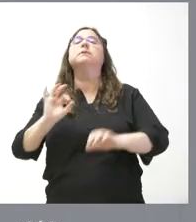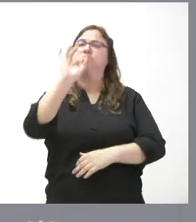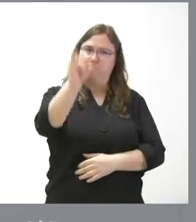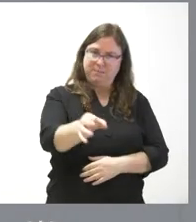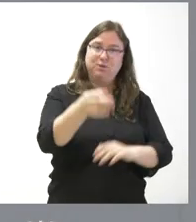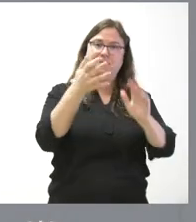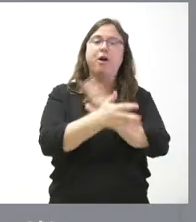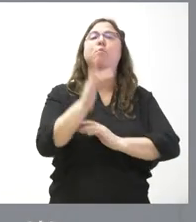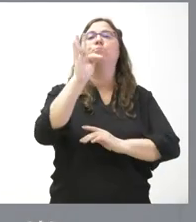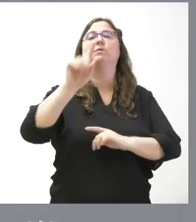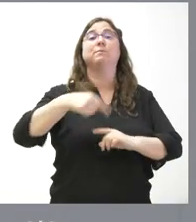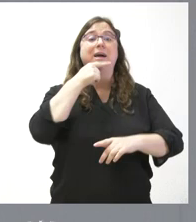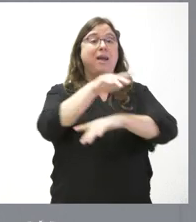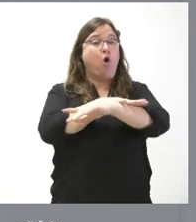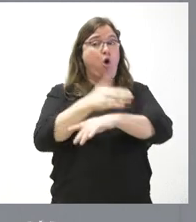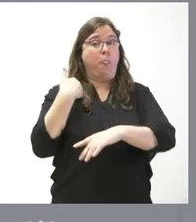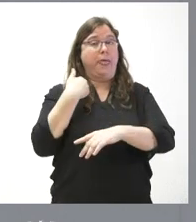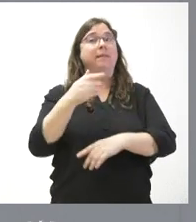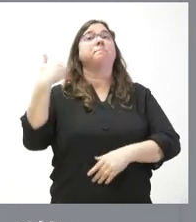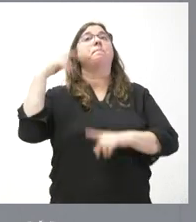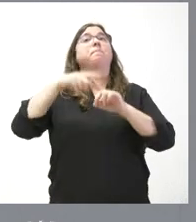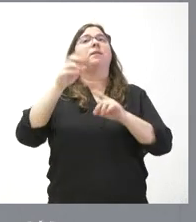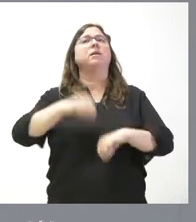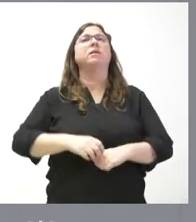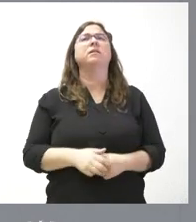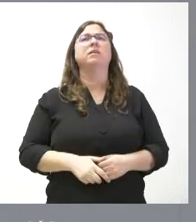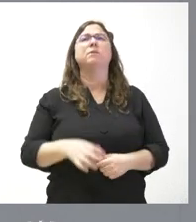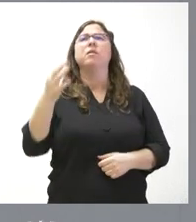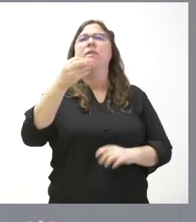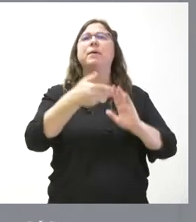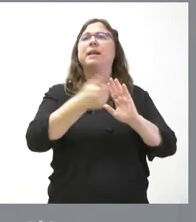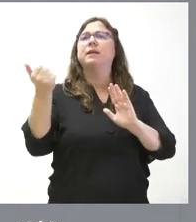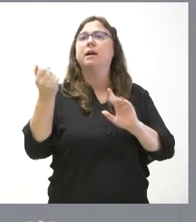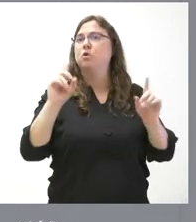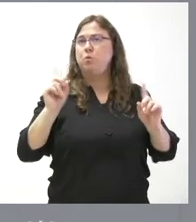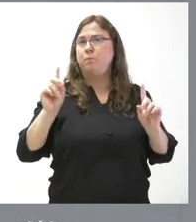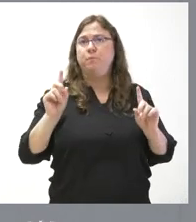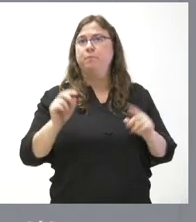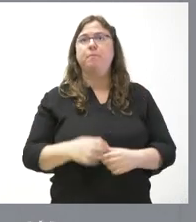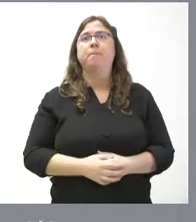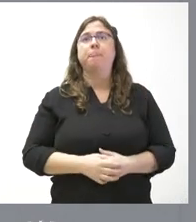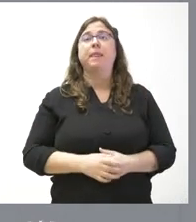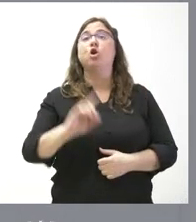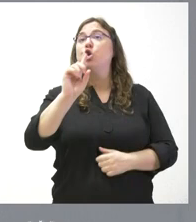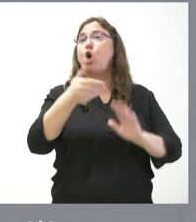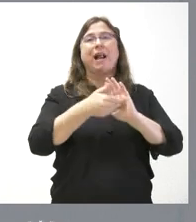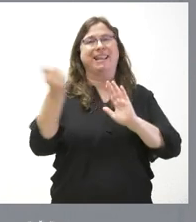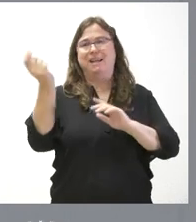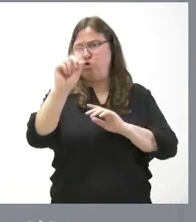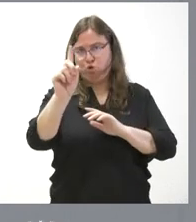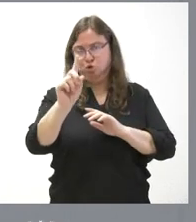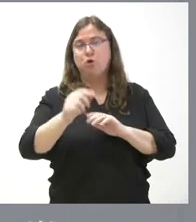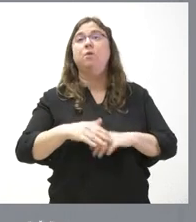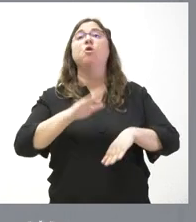lo que figura en la orden ministerial aprobada por el ministerio. la tienen que retirar, ¿no? No. ¿No hace falta retirarla normal? No la retiramos, porque seguimos